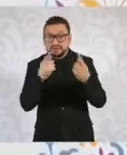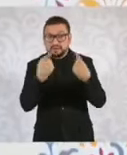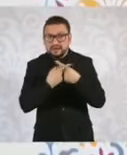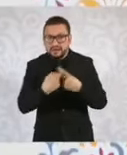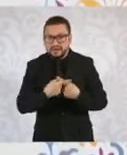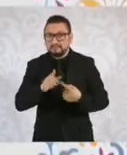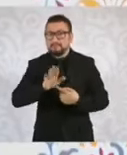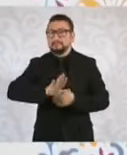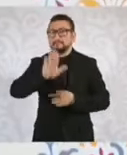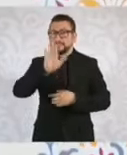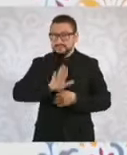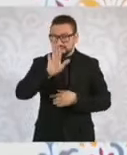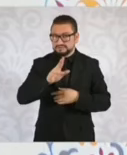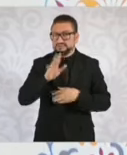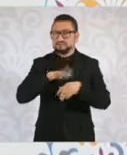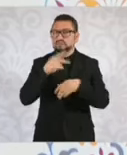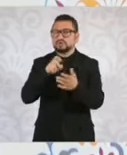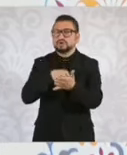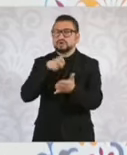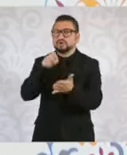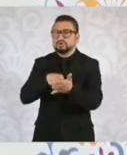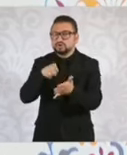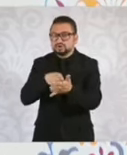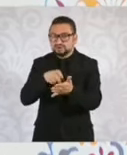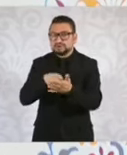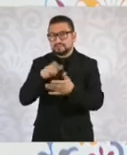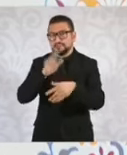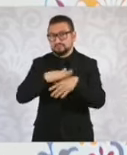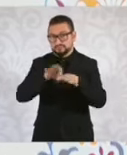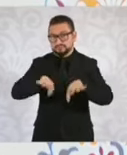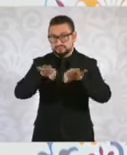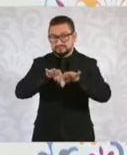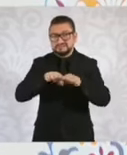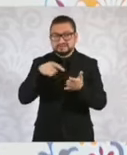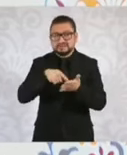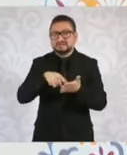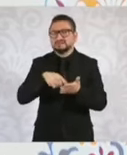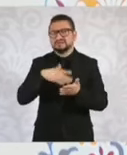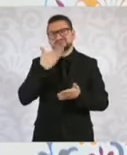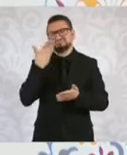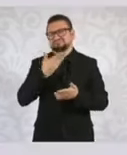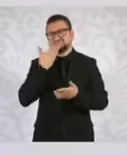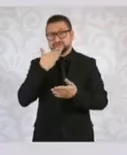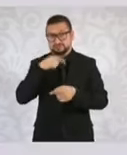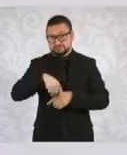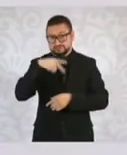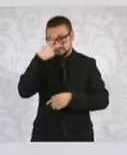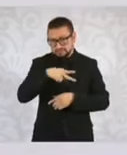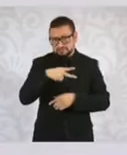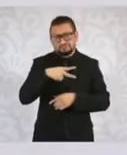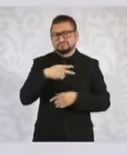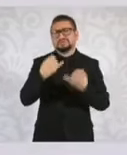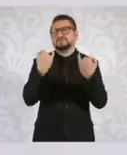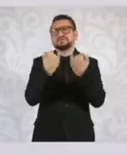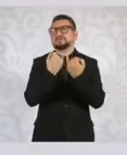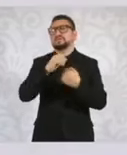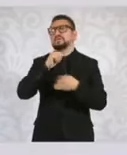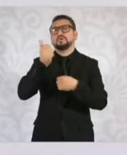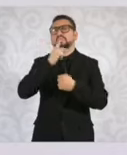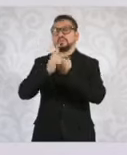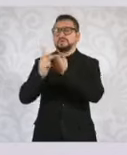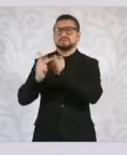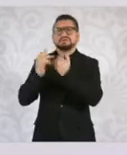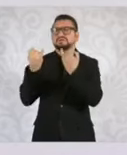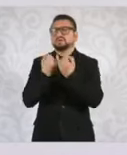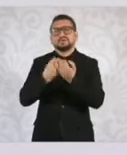cuando hay una reforma, sobre todo una reforma tan importante, son frecuentes no sólo en México, en cualquier país del mundo,